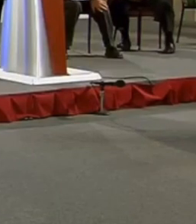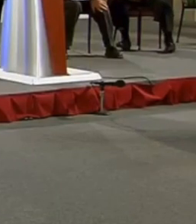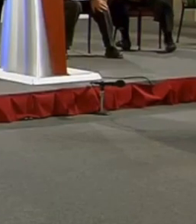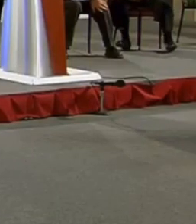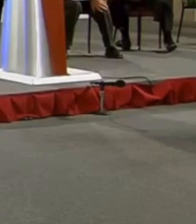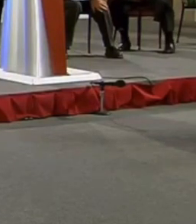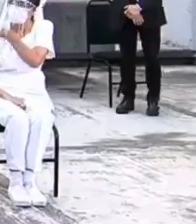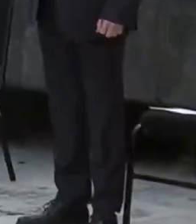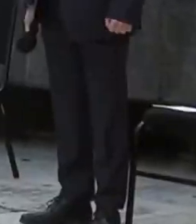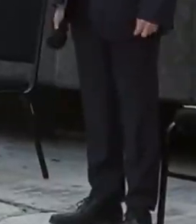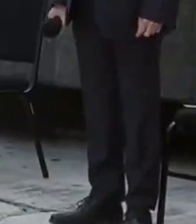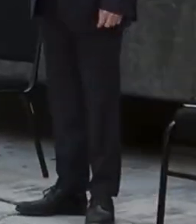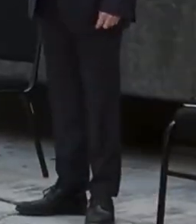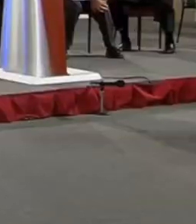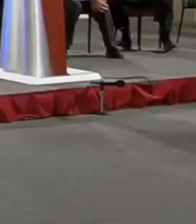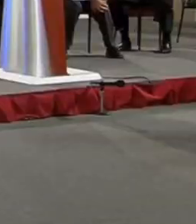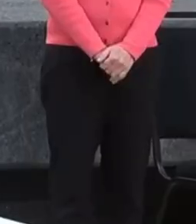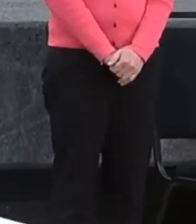especialista.